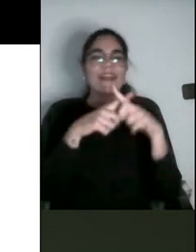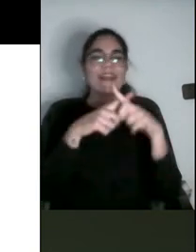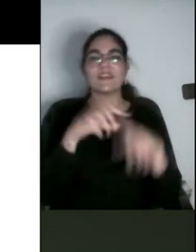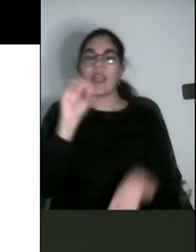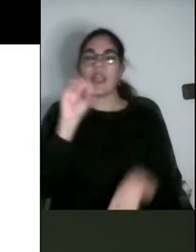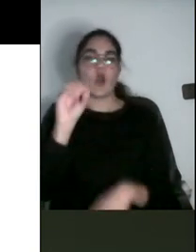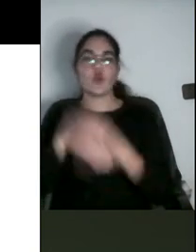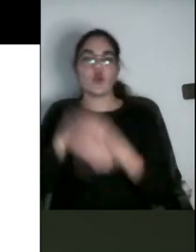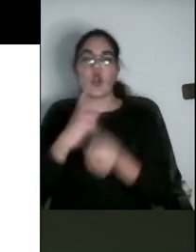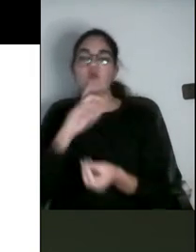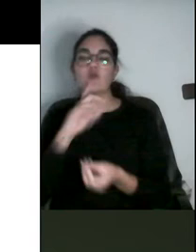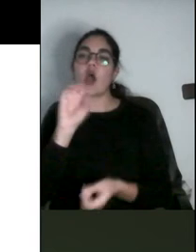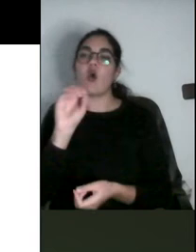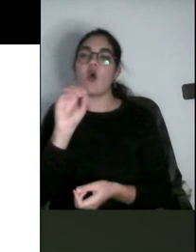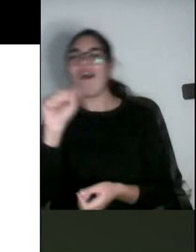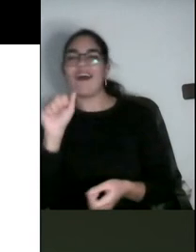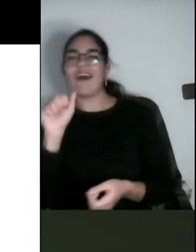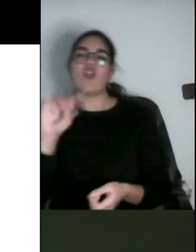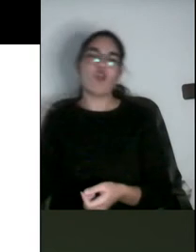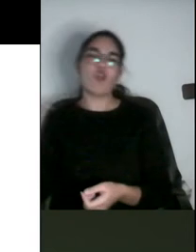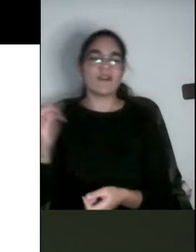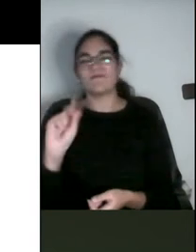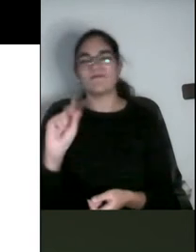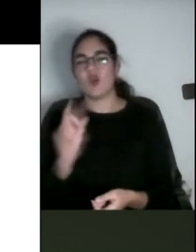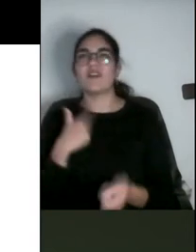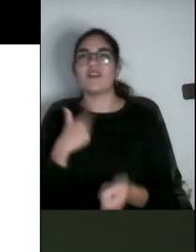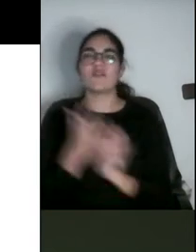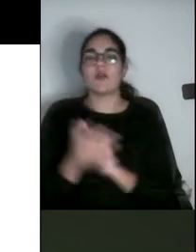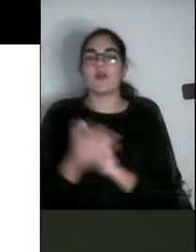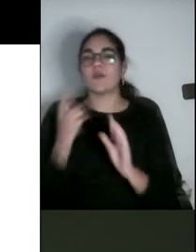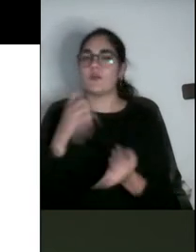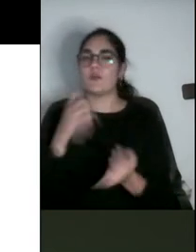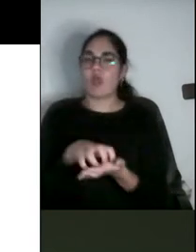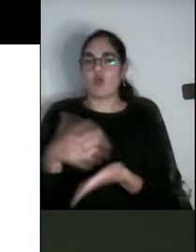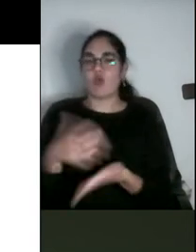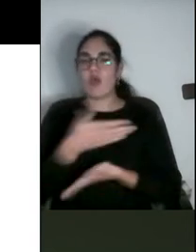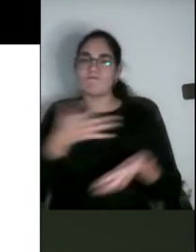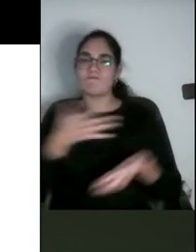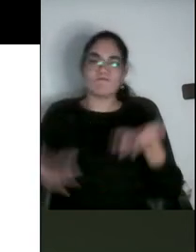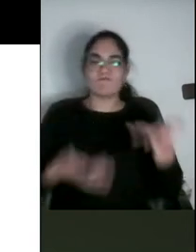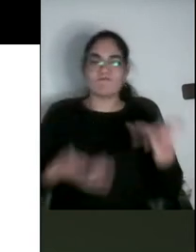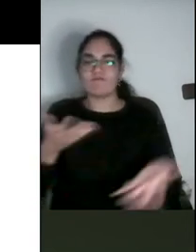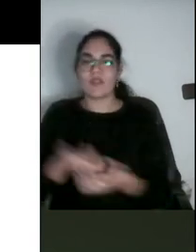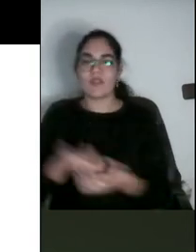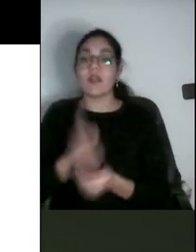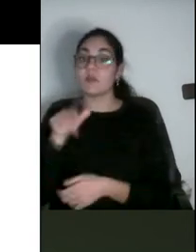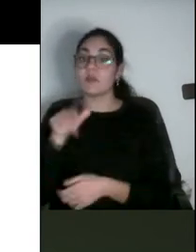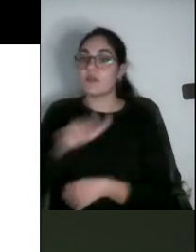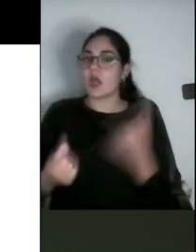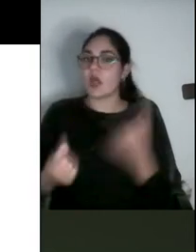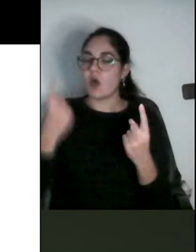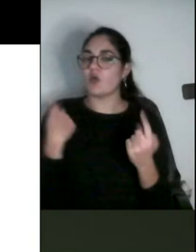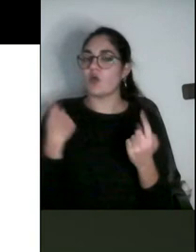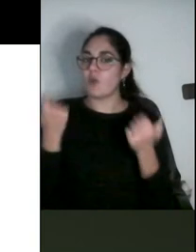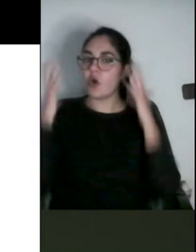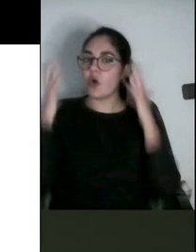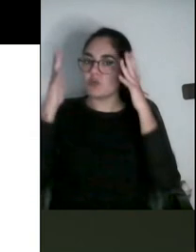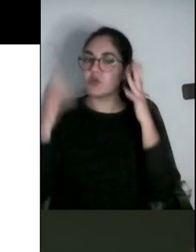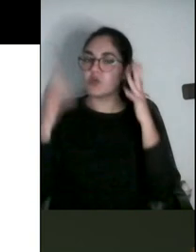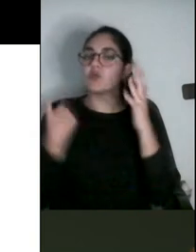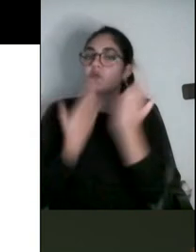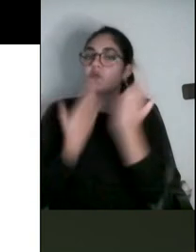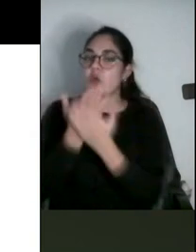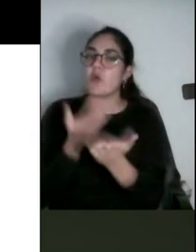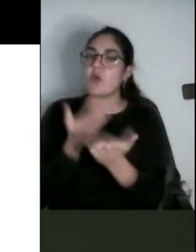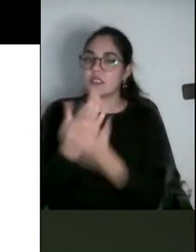filología, lo cual fue muy interesante, porque plantearon, realizaron aportaciones muy sugerentes en este sentido, quien planteaba usar